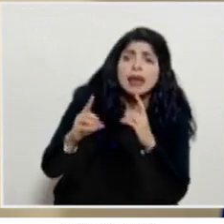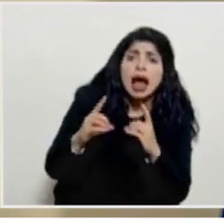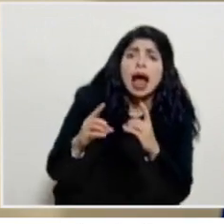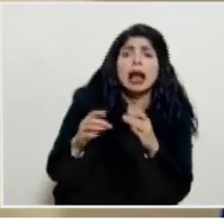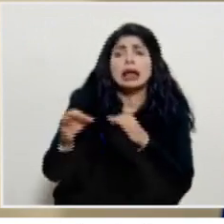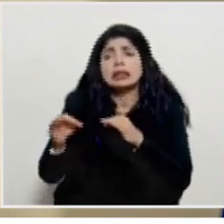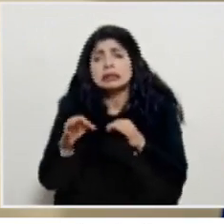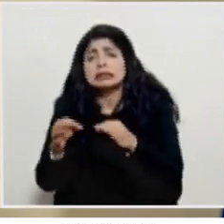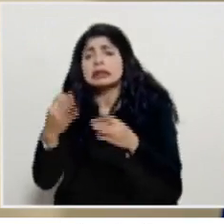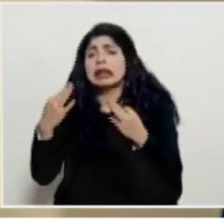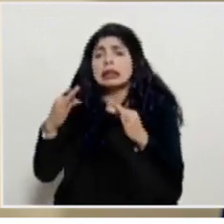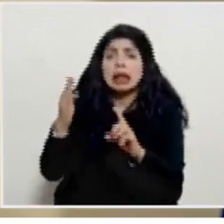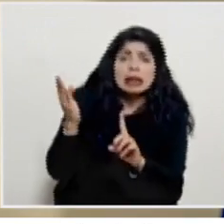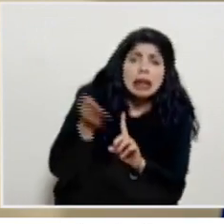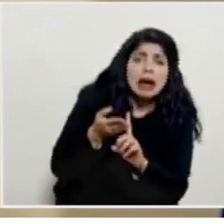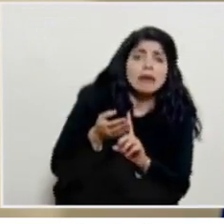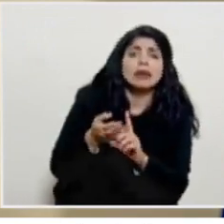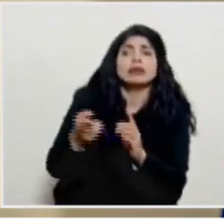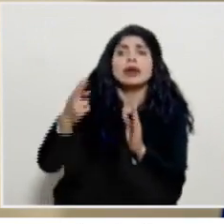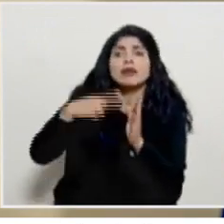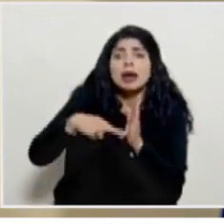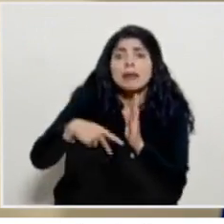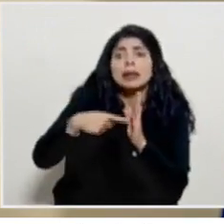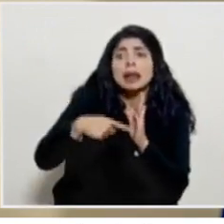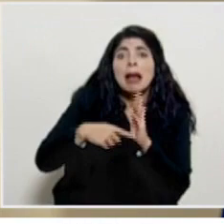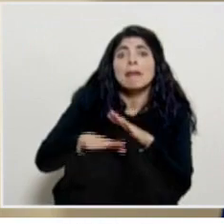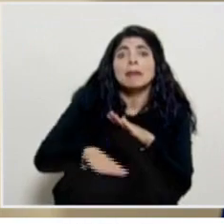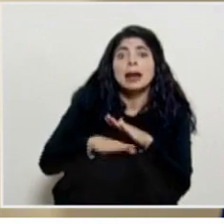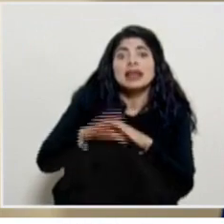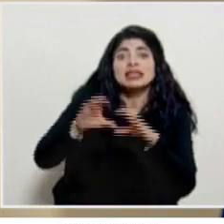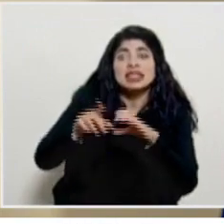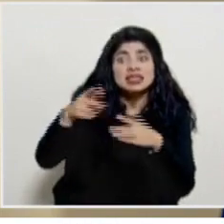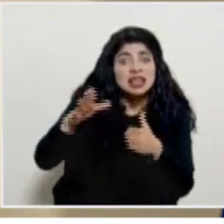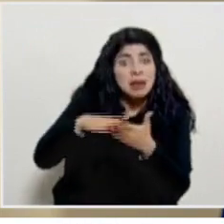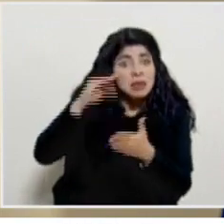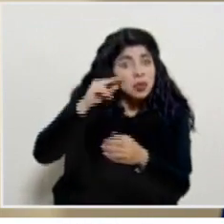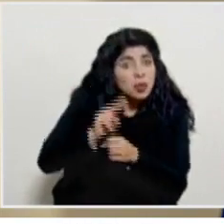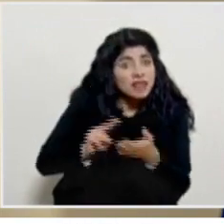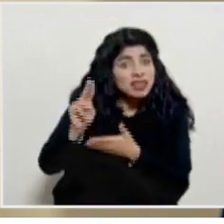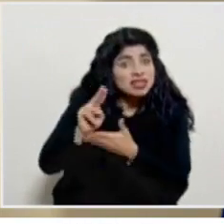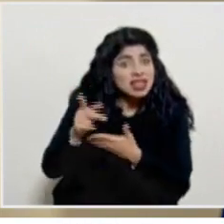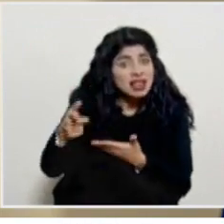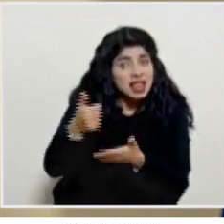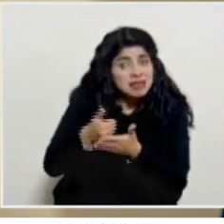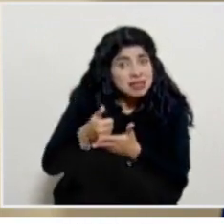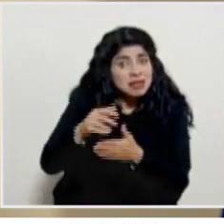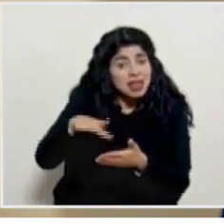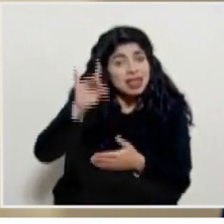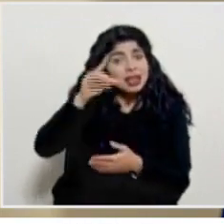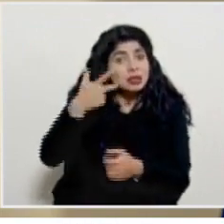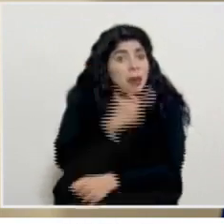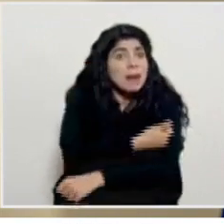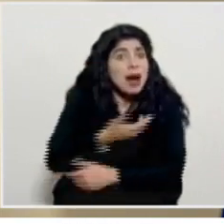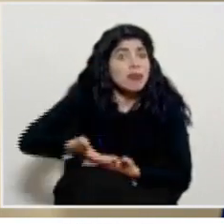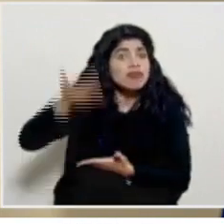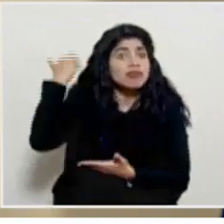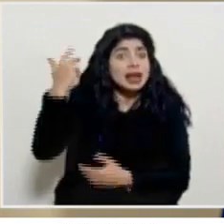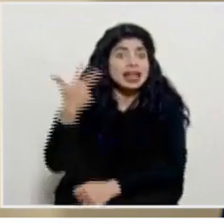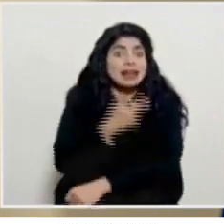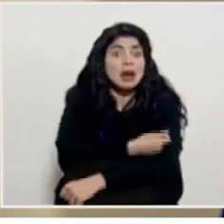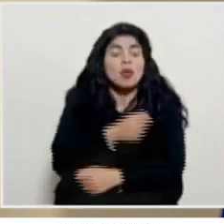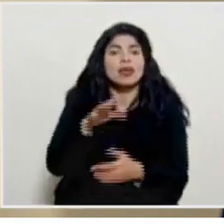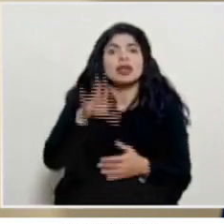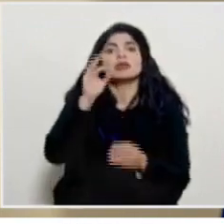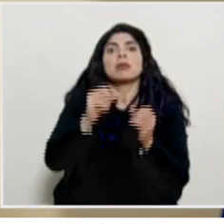convencimiento casi que repasarle otra vez las bases científicas que aprendió en la universidad y que llevaron al descubrimiento de las vacunas que ha sido el descubrimiento más